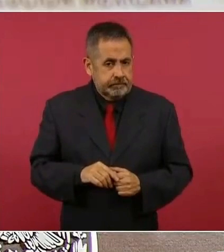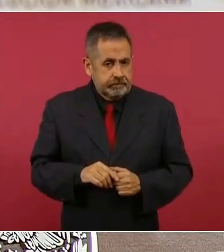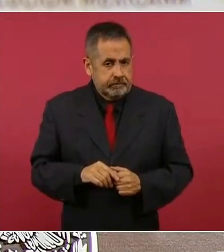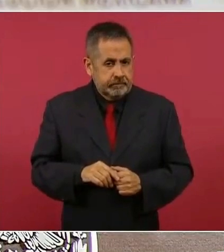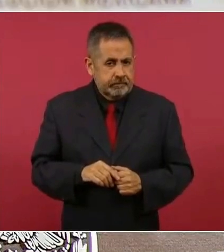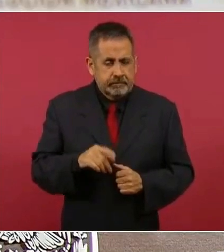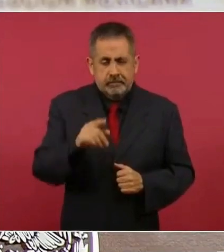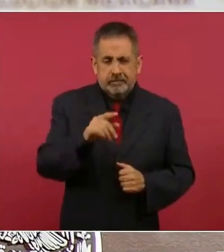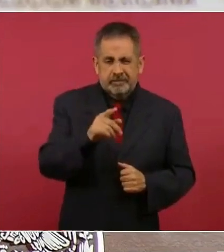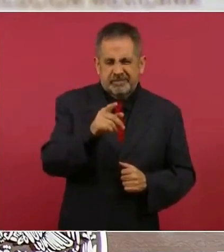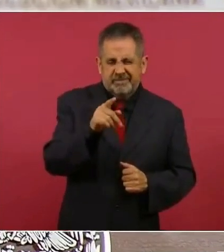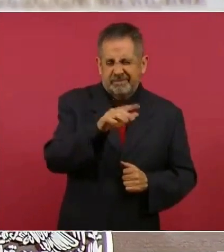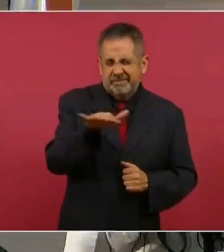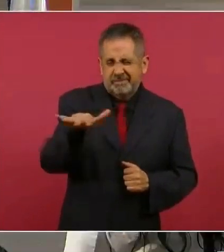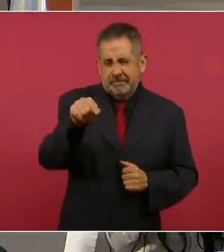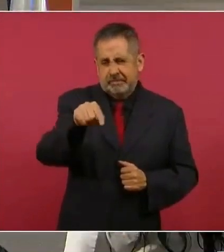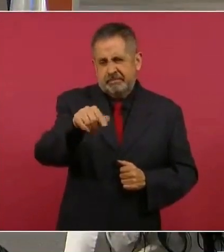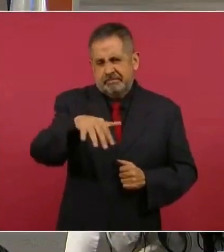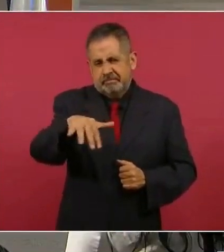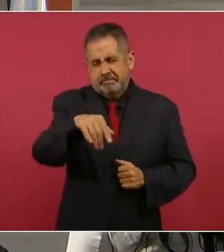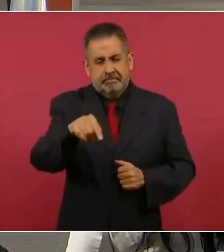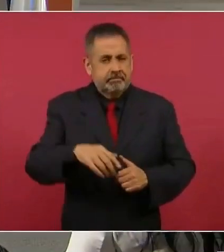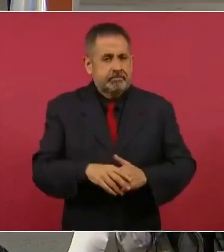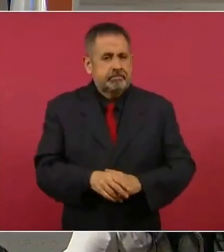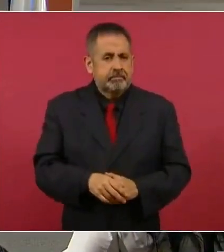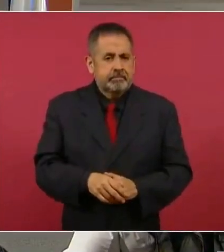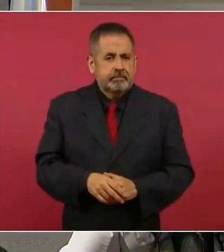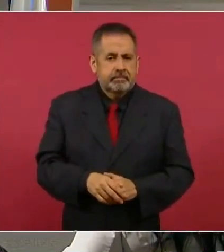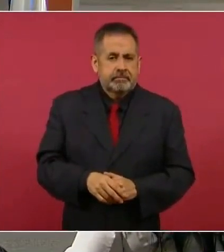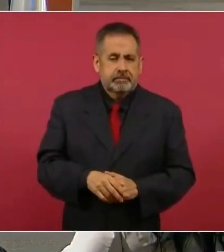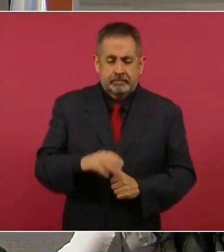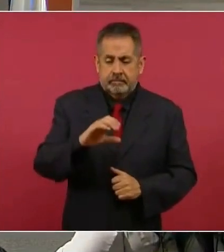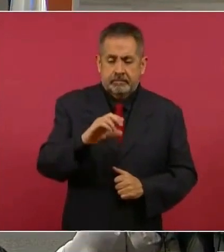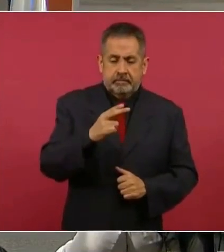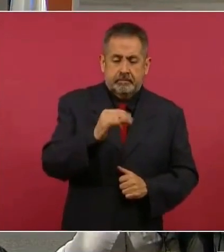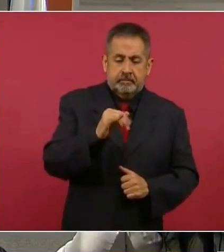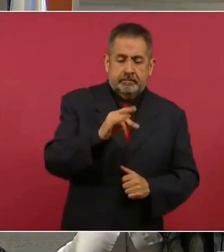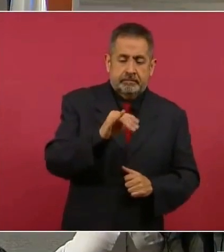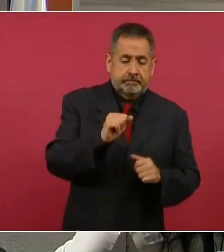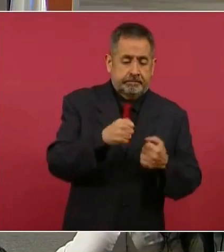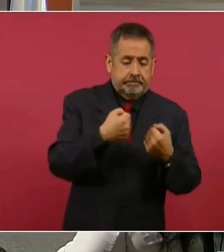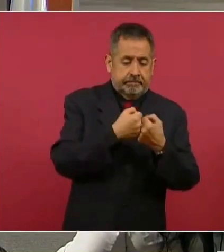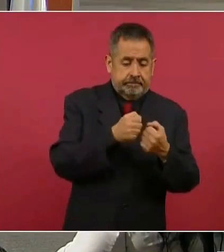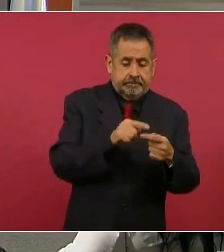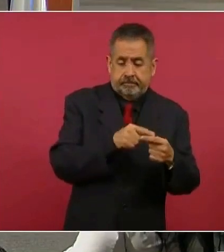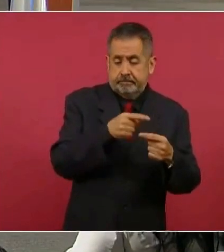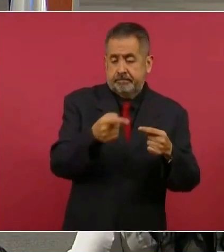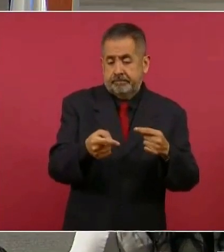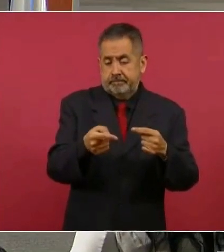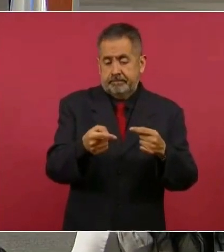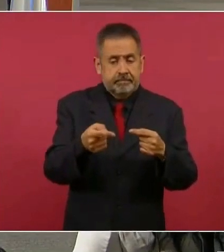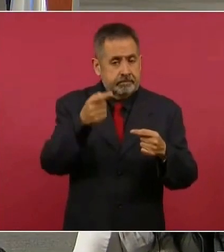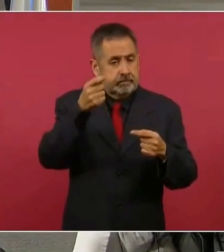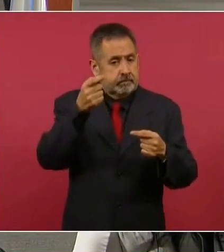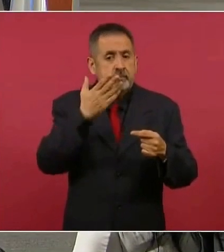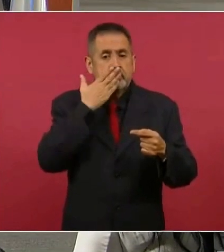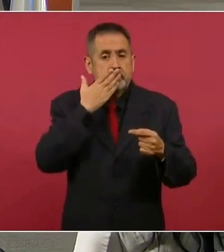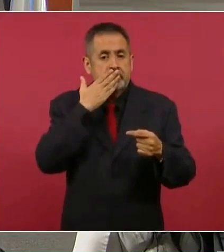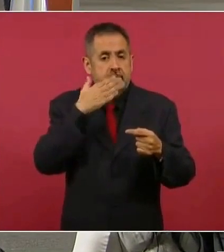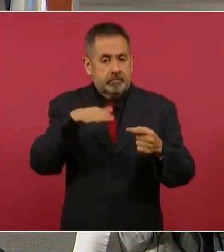Vatopilas, Chinipas está en límite con Sonora.